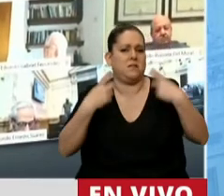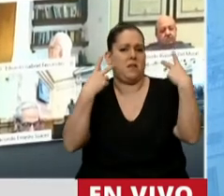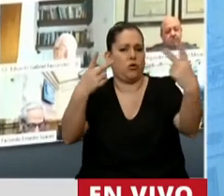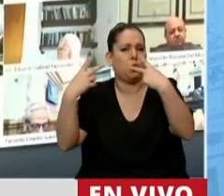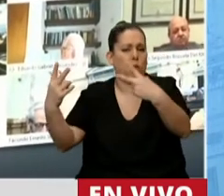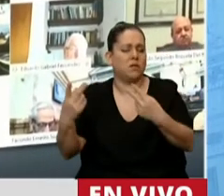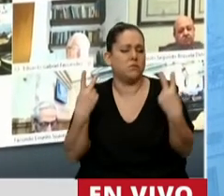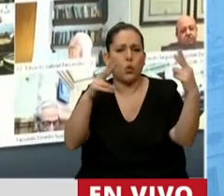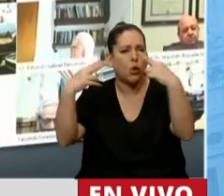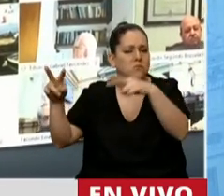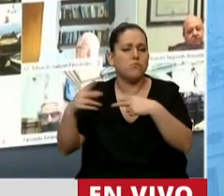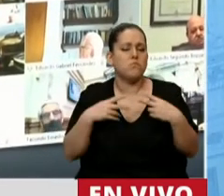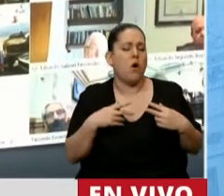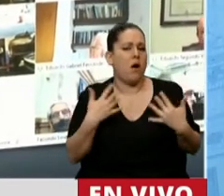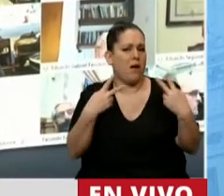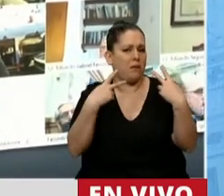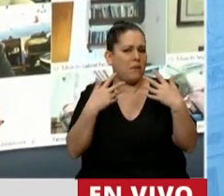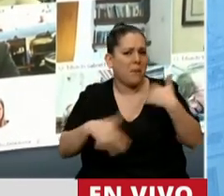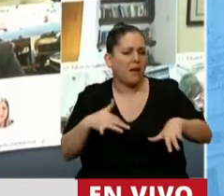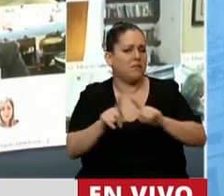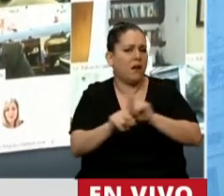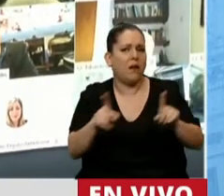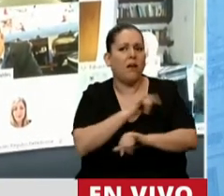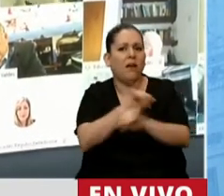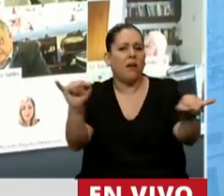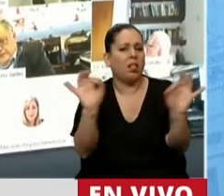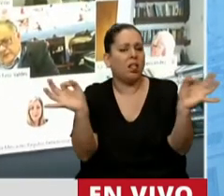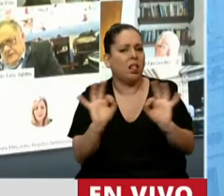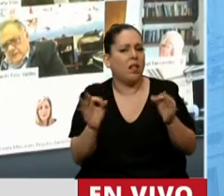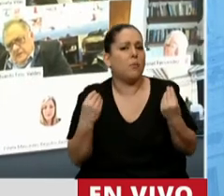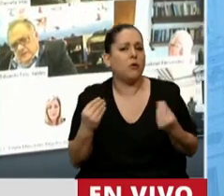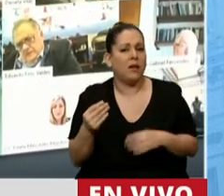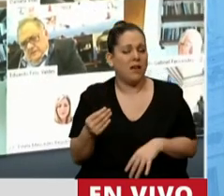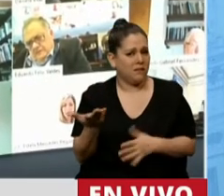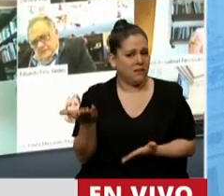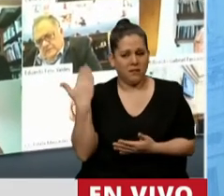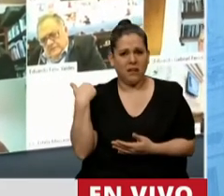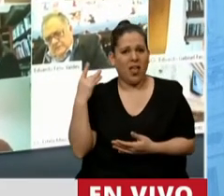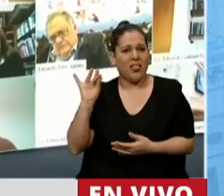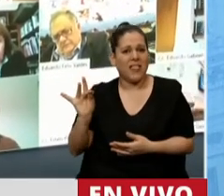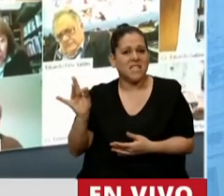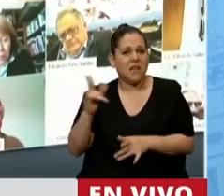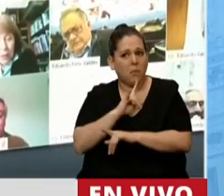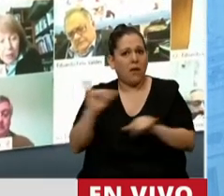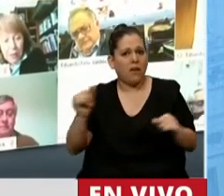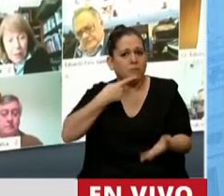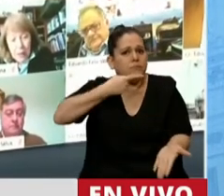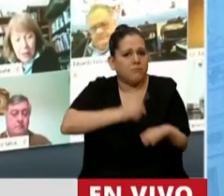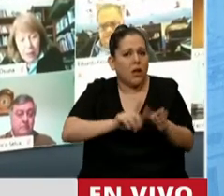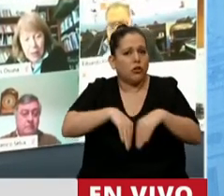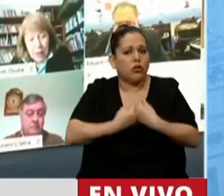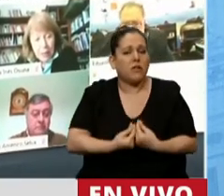no se declara? Cuando en diciembre se crearon nueve emergencias. Se votaron nueve